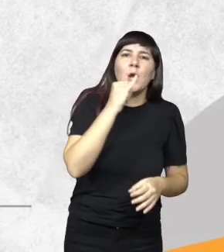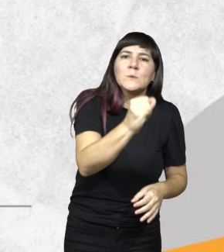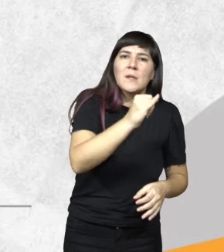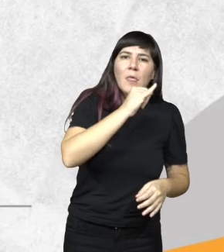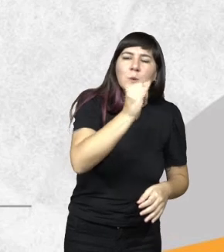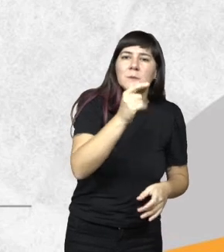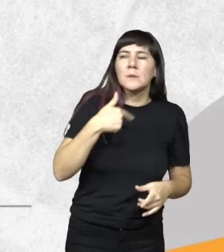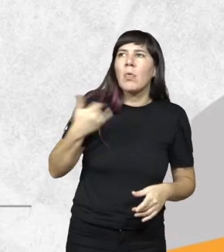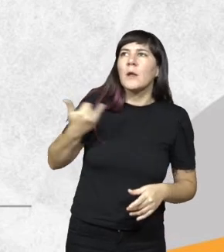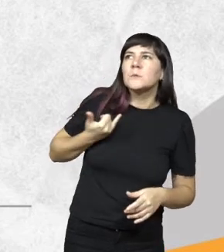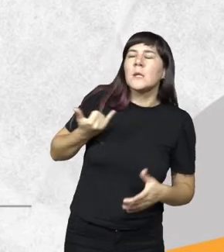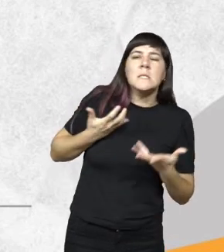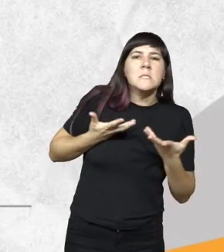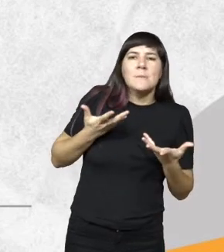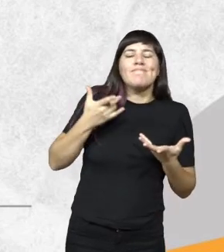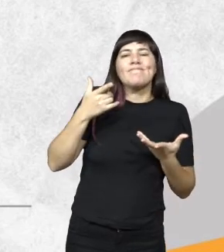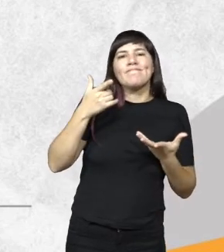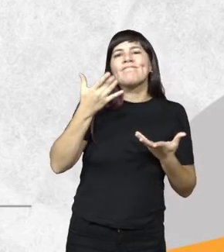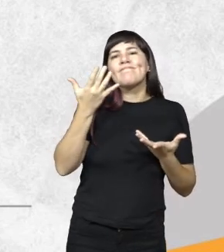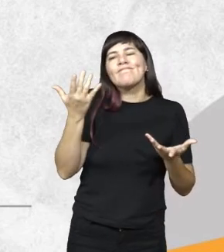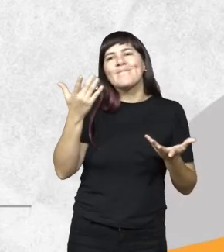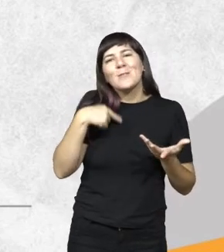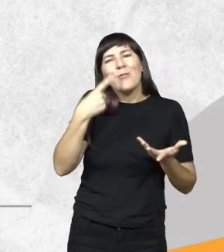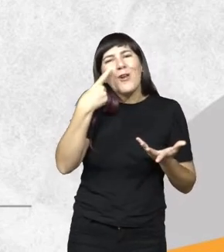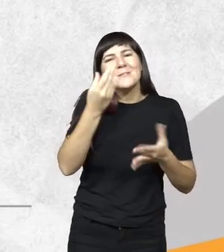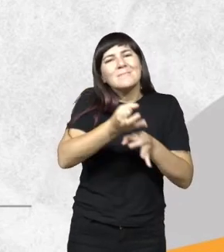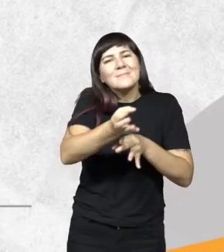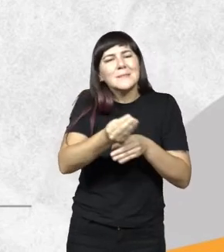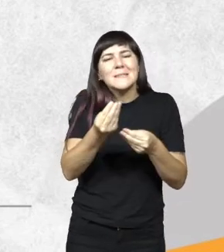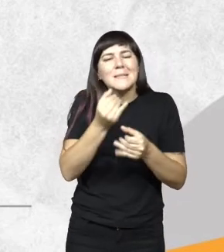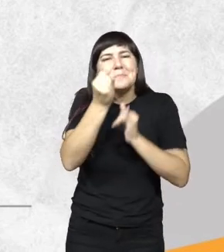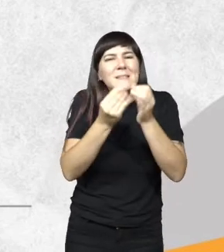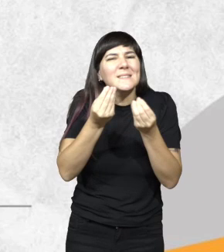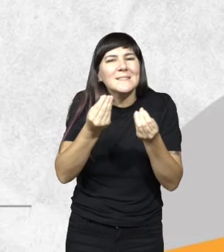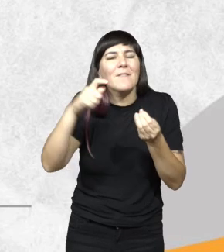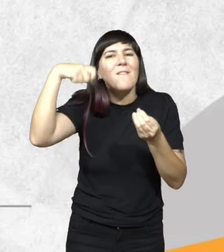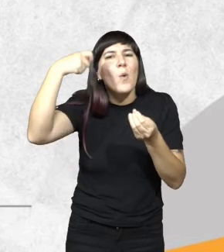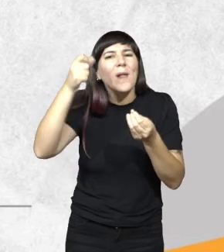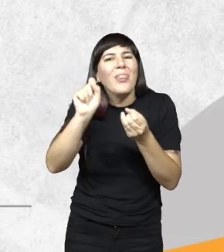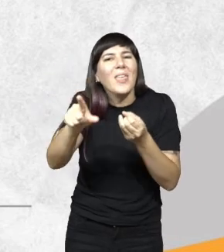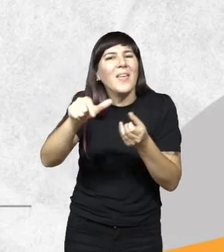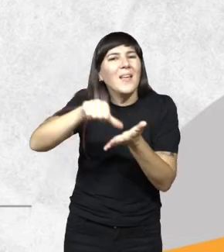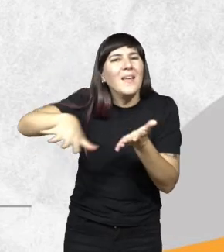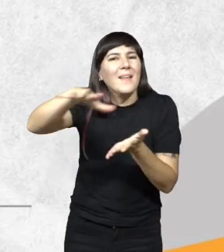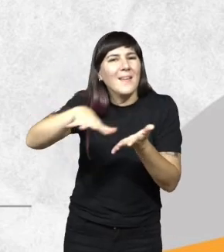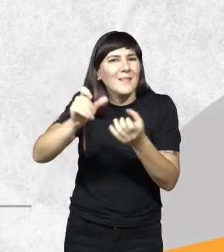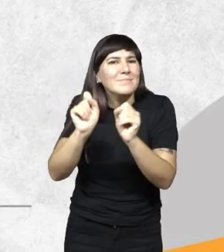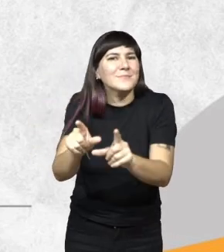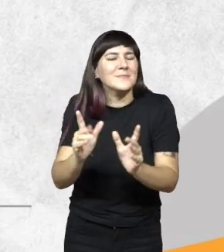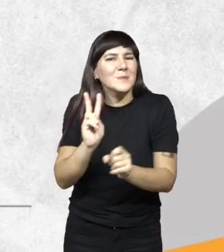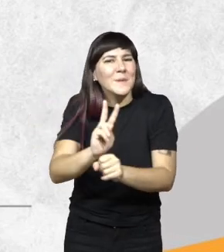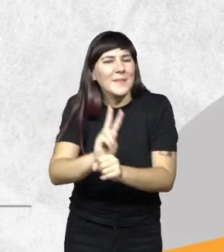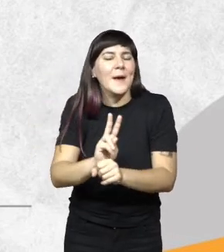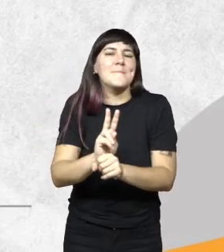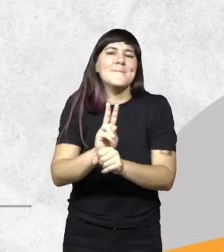empezaban a dar a conocer qué es la fauna silvestre y esa participación ciudadana hoy por hoy es muy importante porque son nuestros aliados